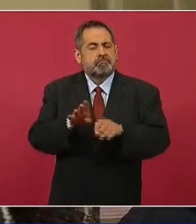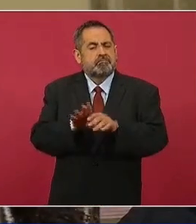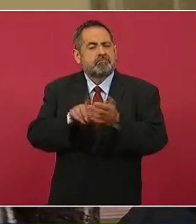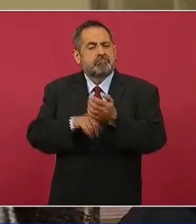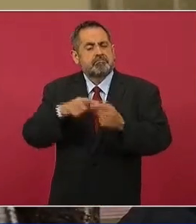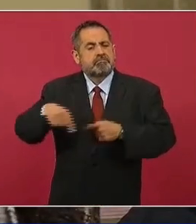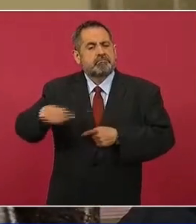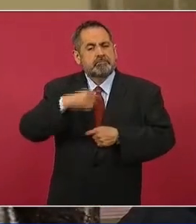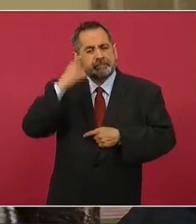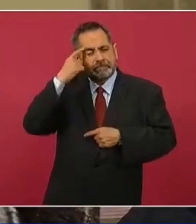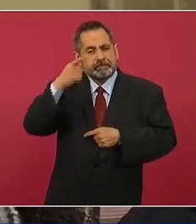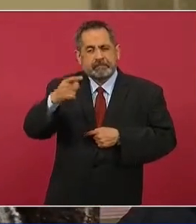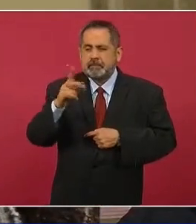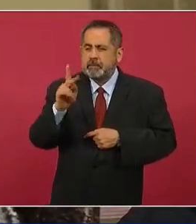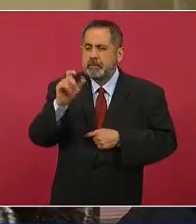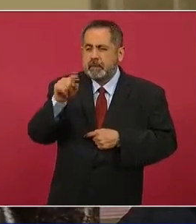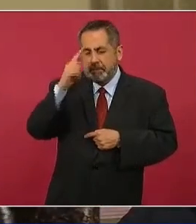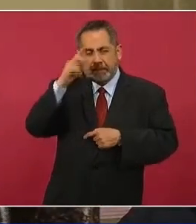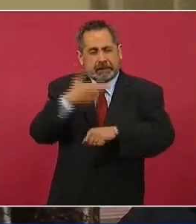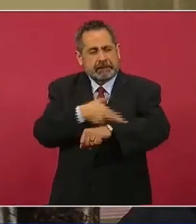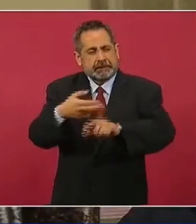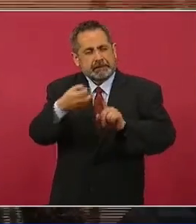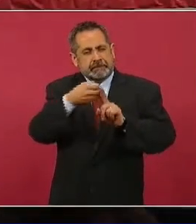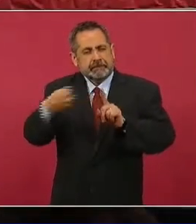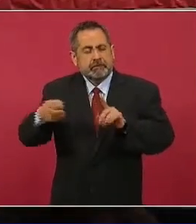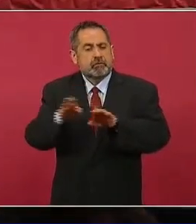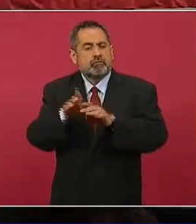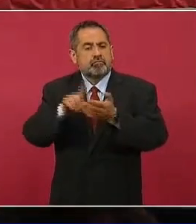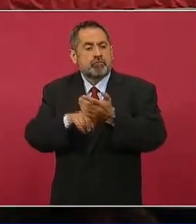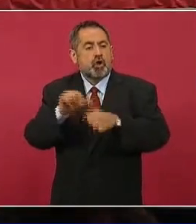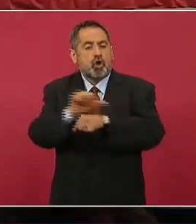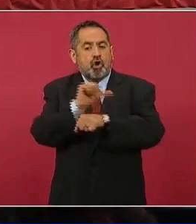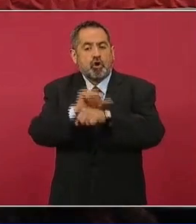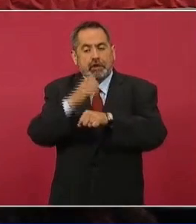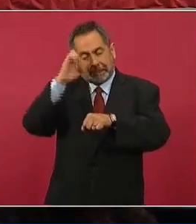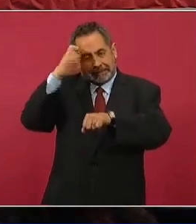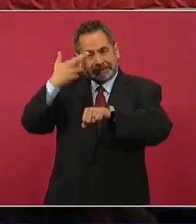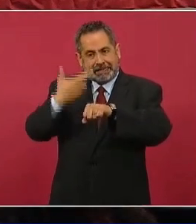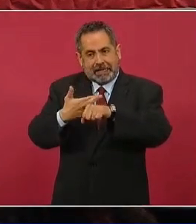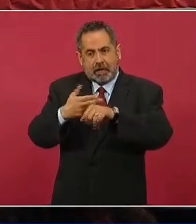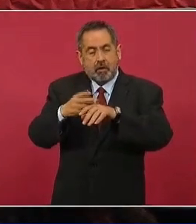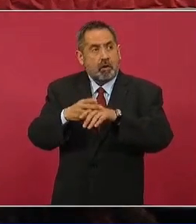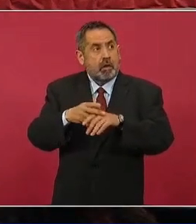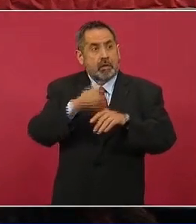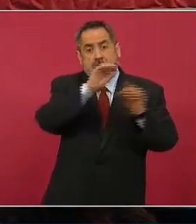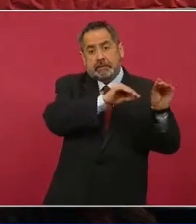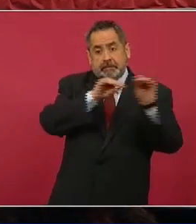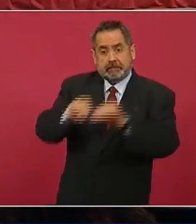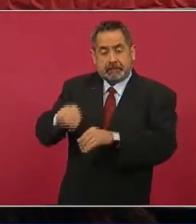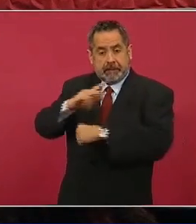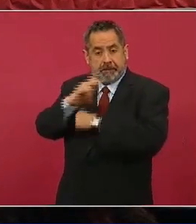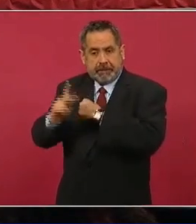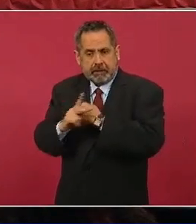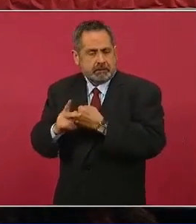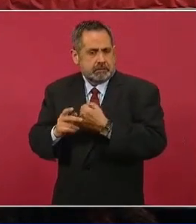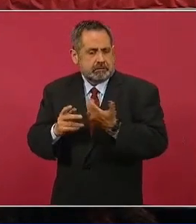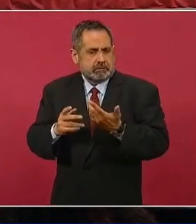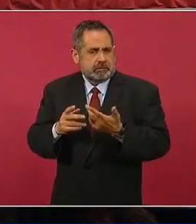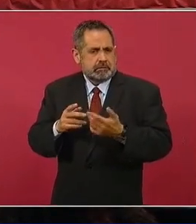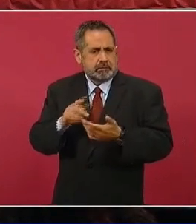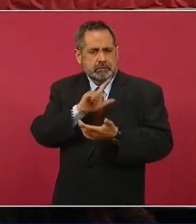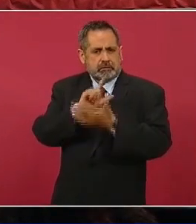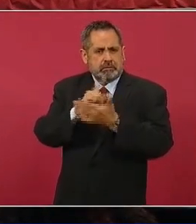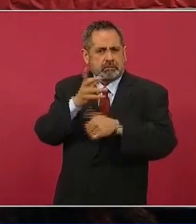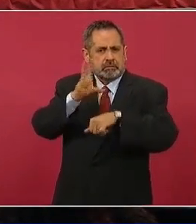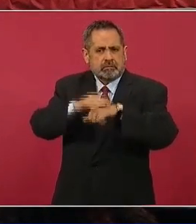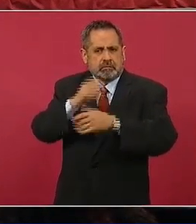este plan que se tiene de regularización de los vehículos extranjeros que han entrado de manera ilegal al país. Hay mucha inquietud todavía,